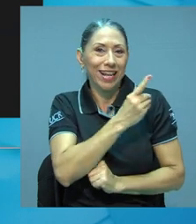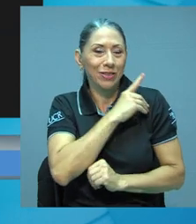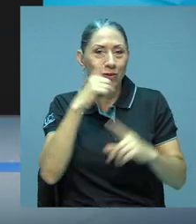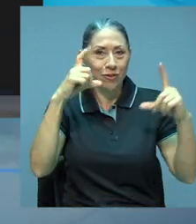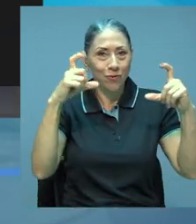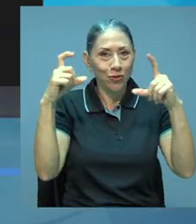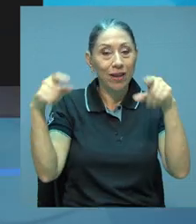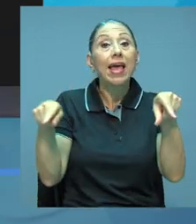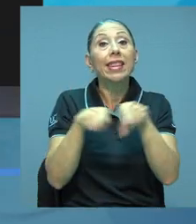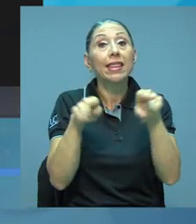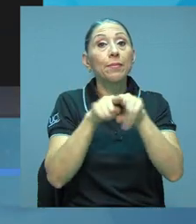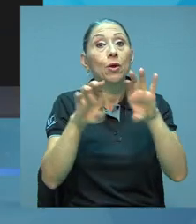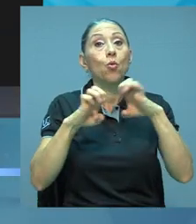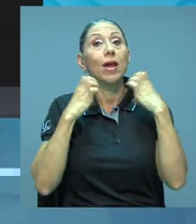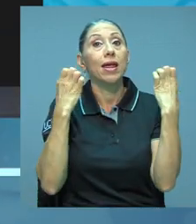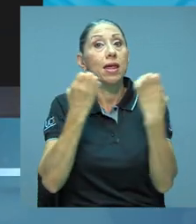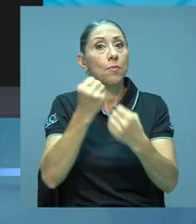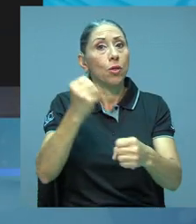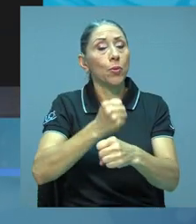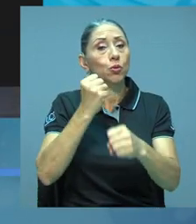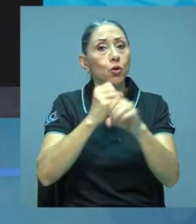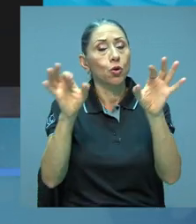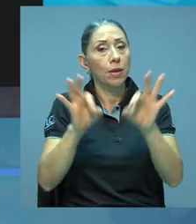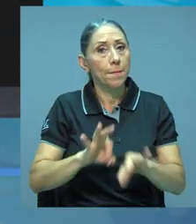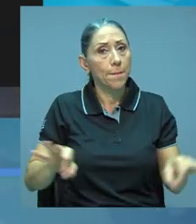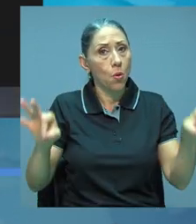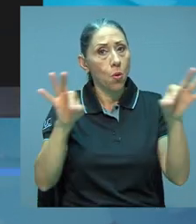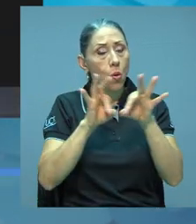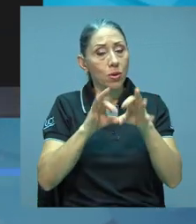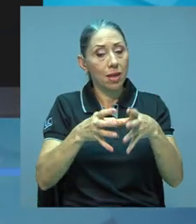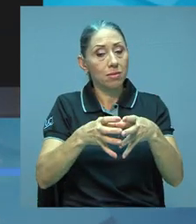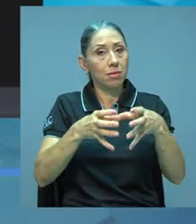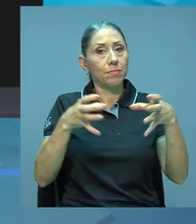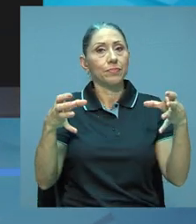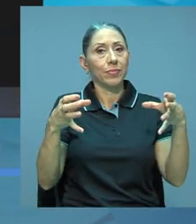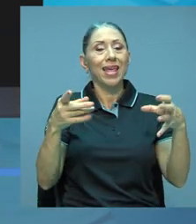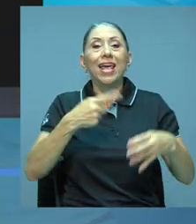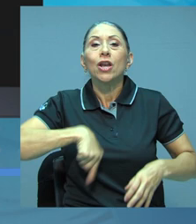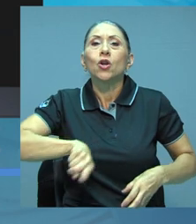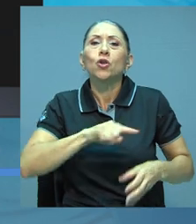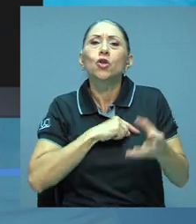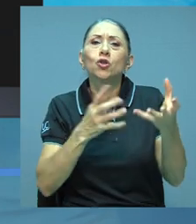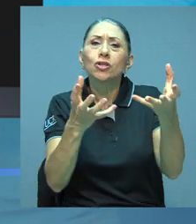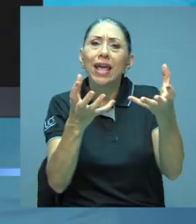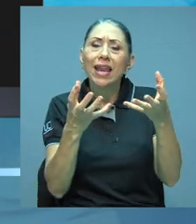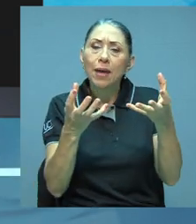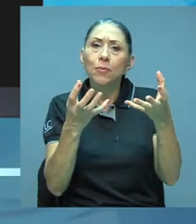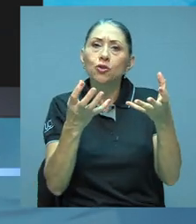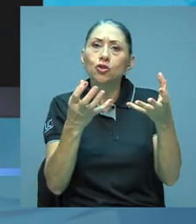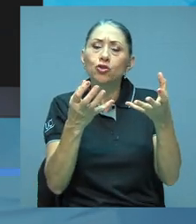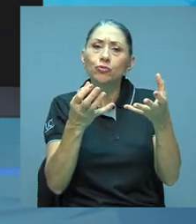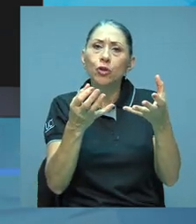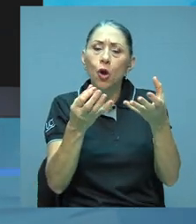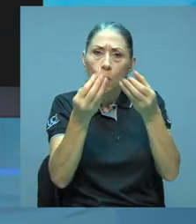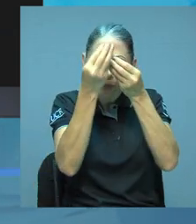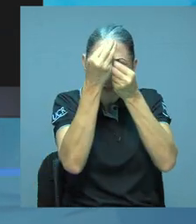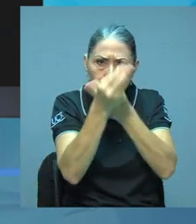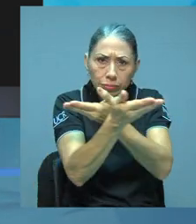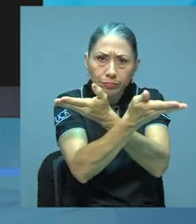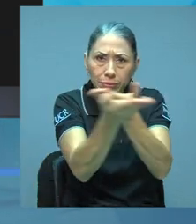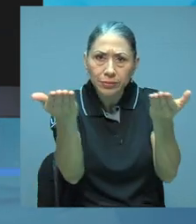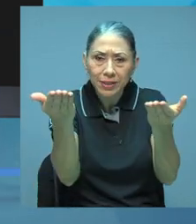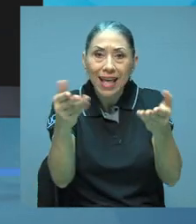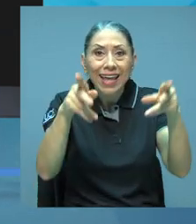y también un equipo de producción importante. Y queremos darle a entender a la población